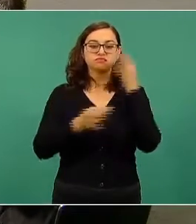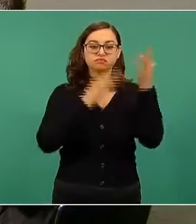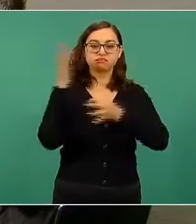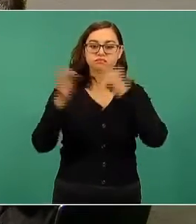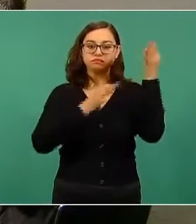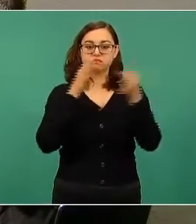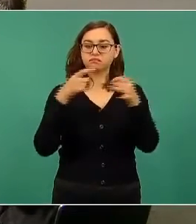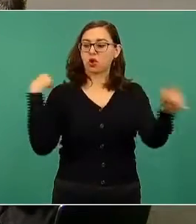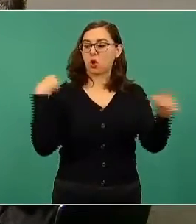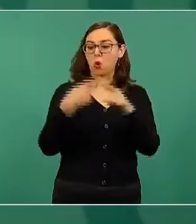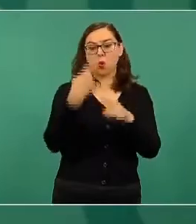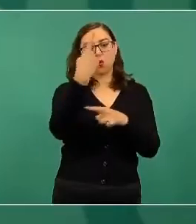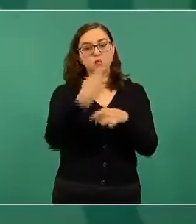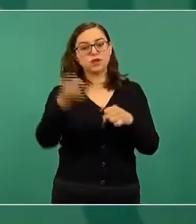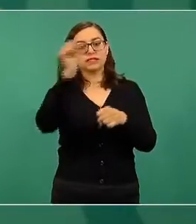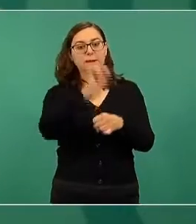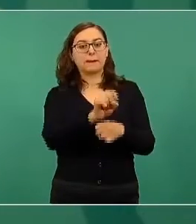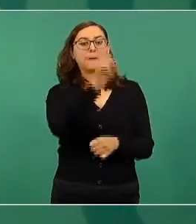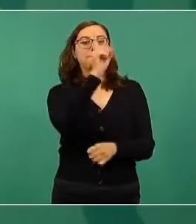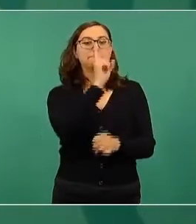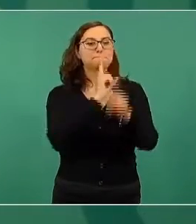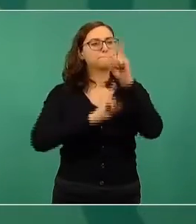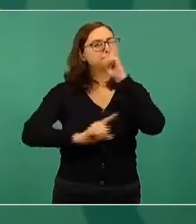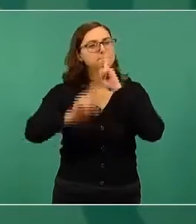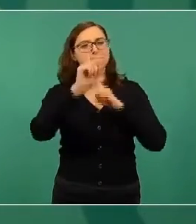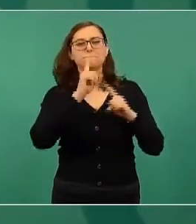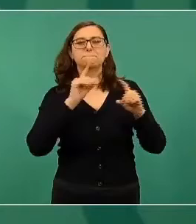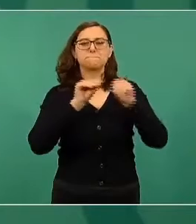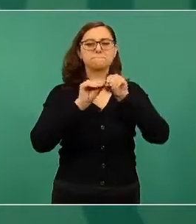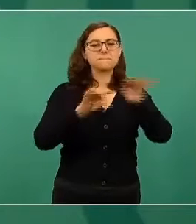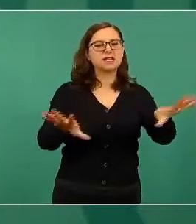de medios de información